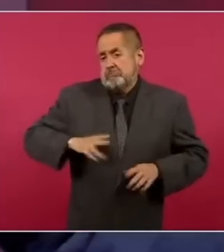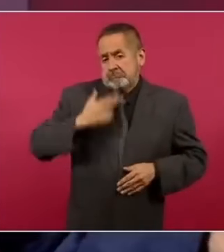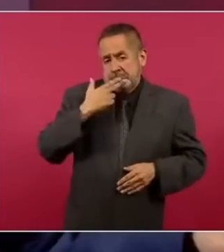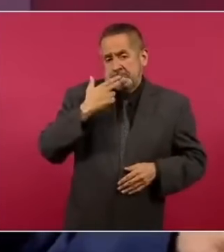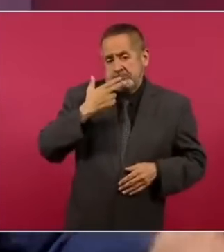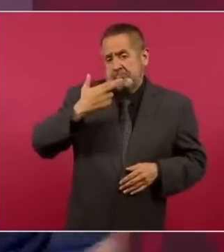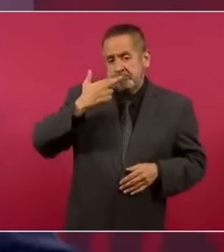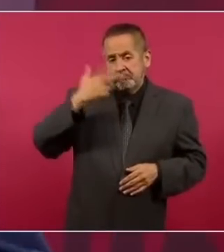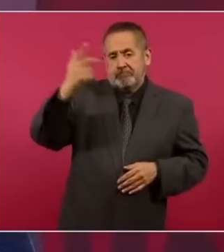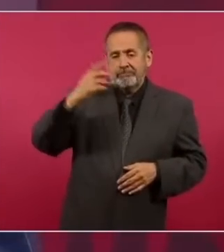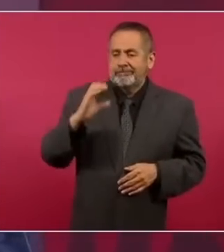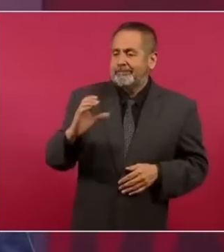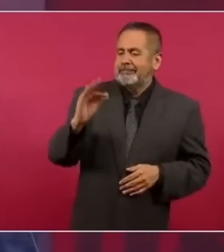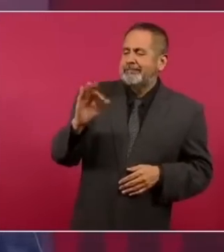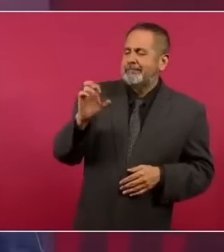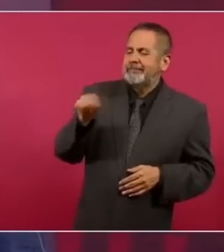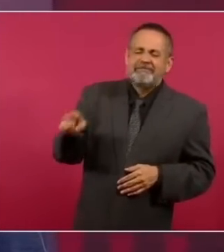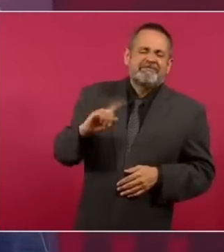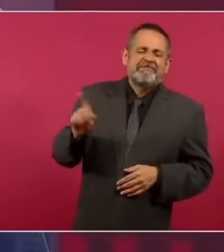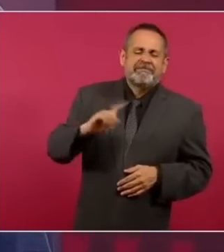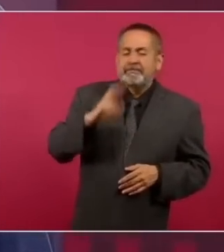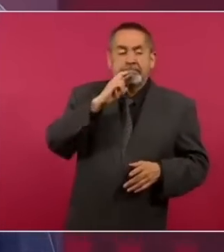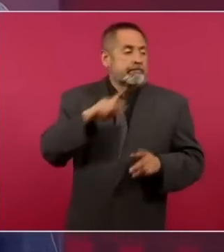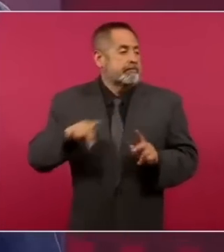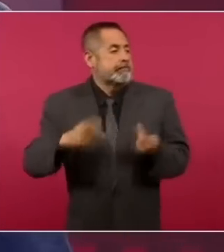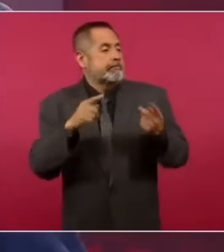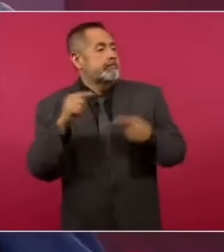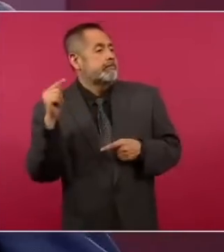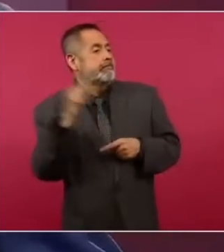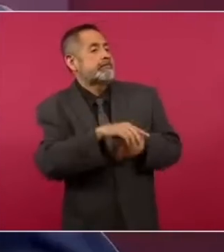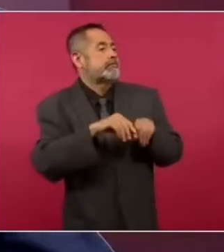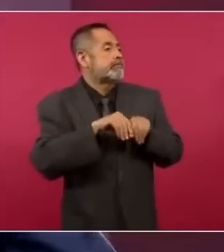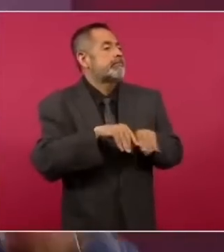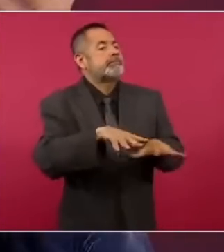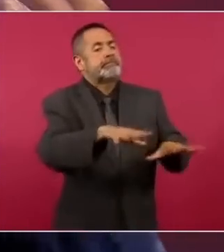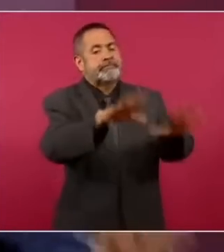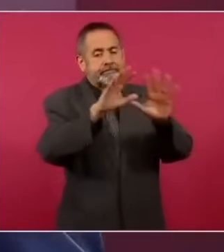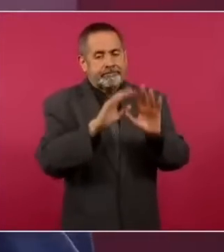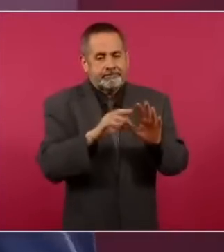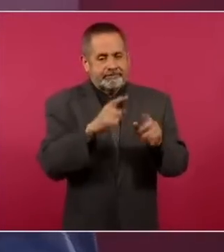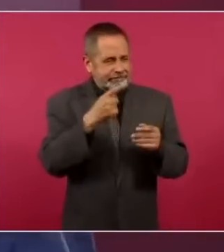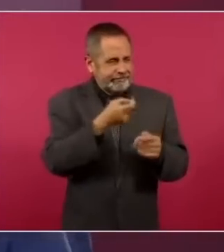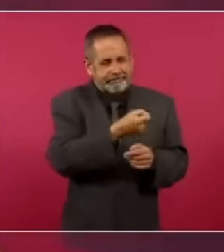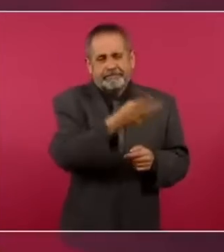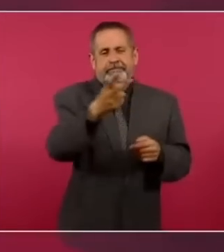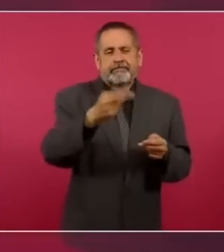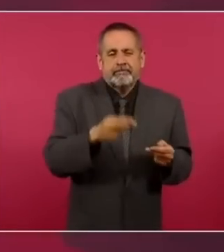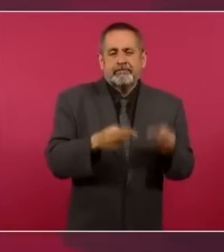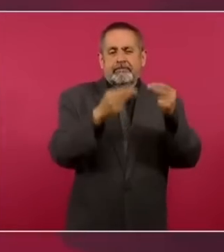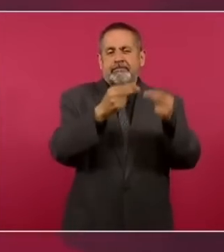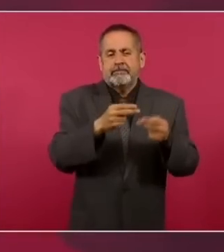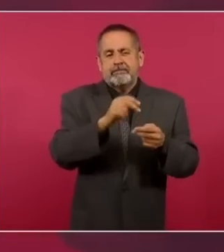el sector eléctrico para la inversión extranjera.